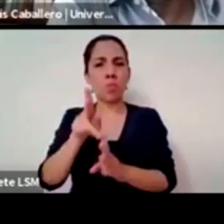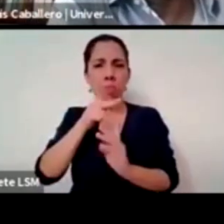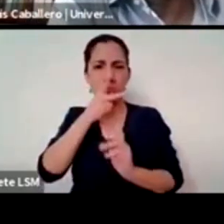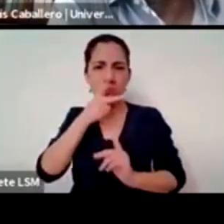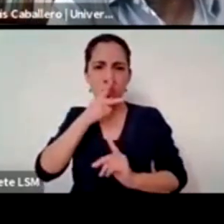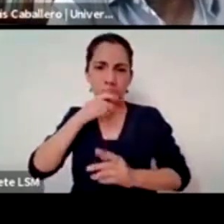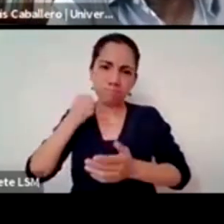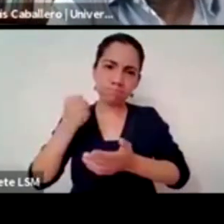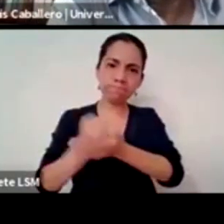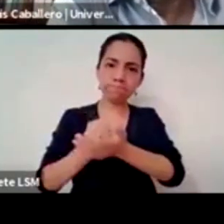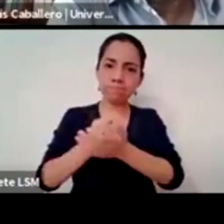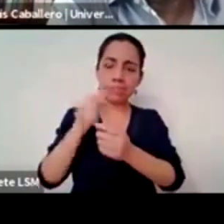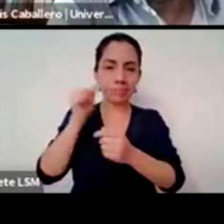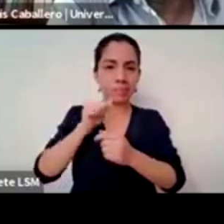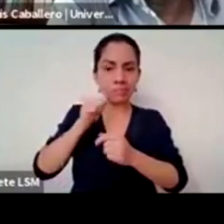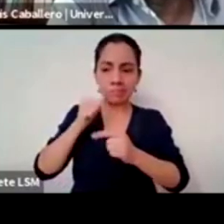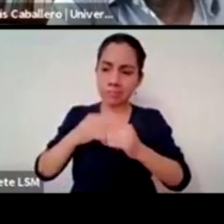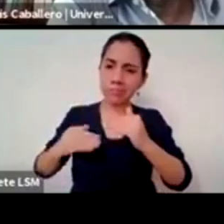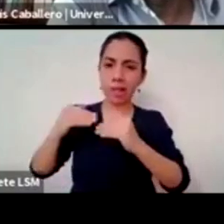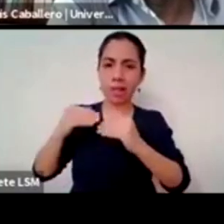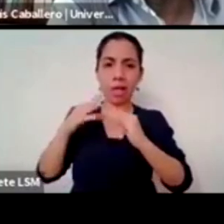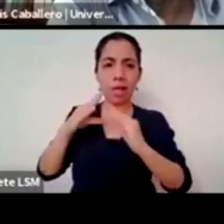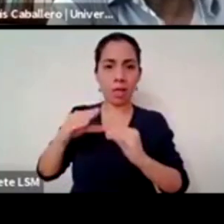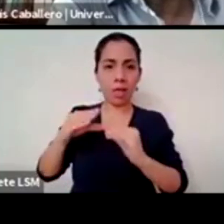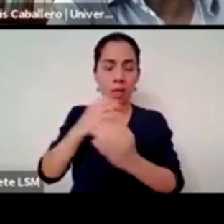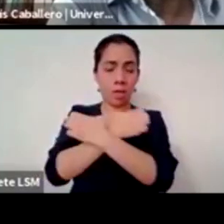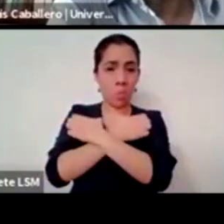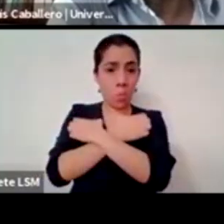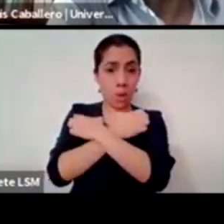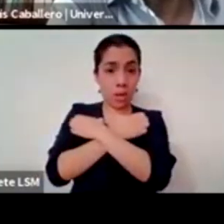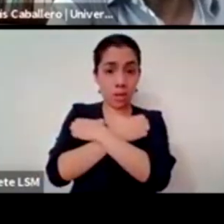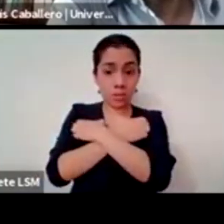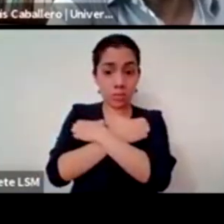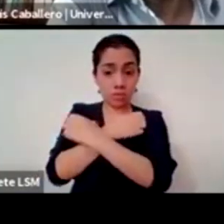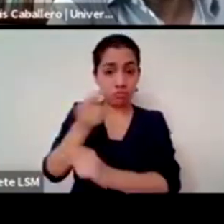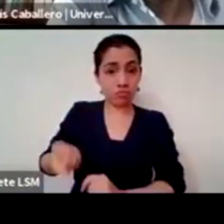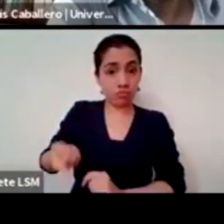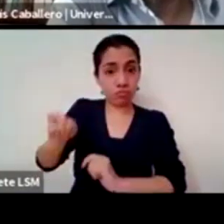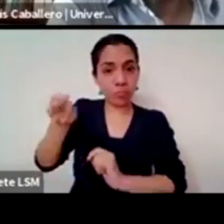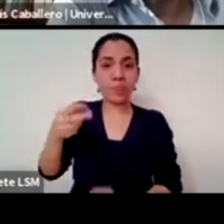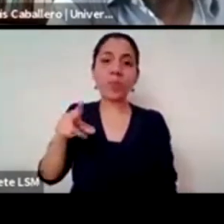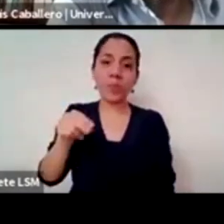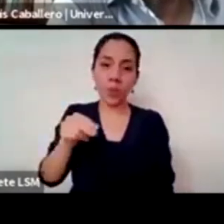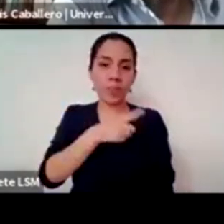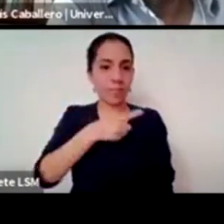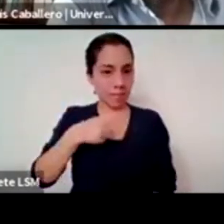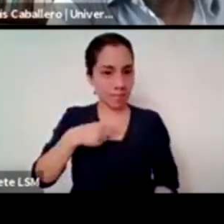desde un debate educado y respetuoso pero con una firme argumentación